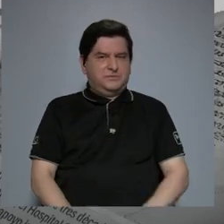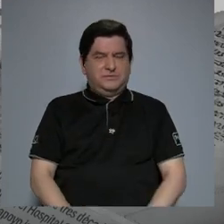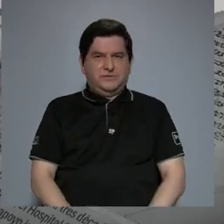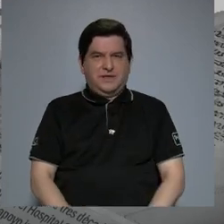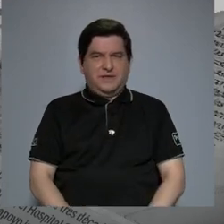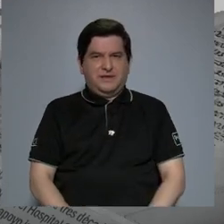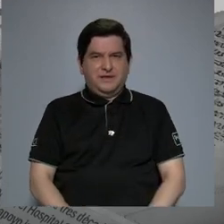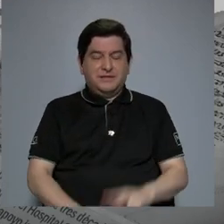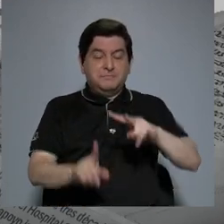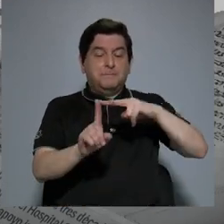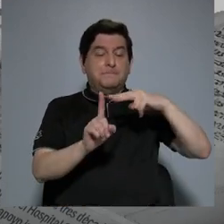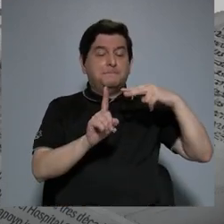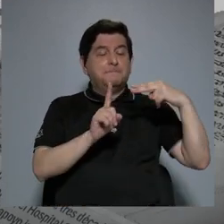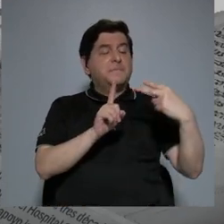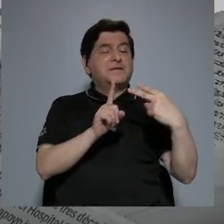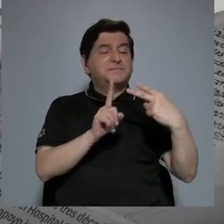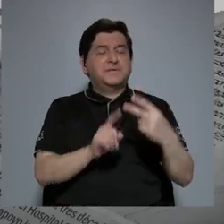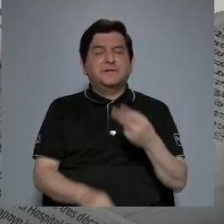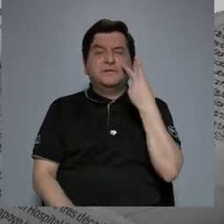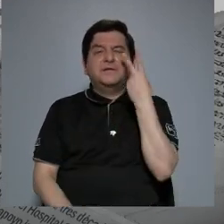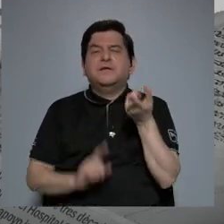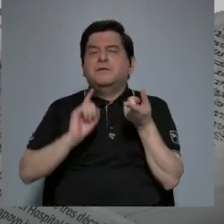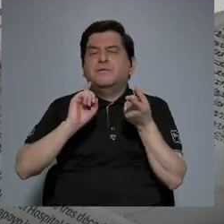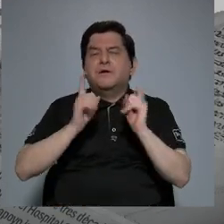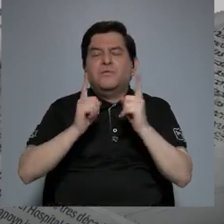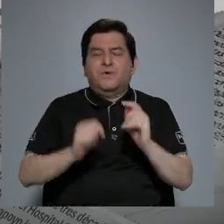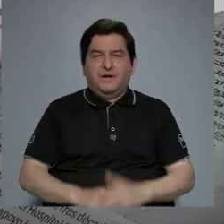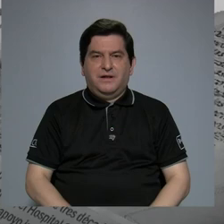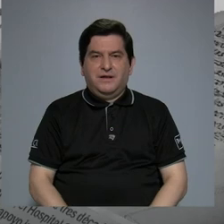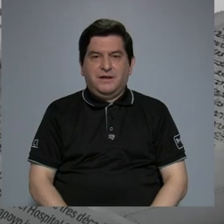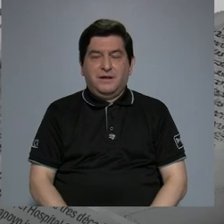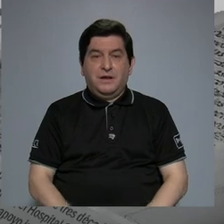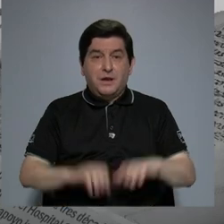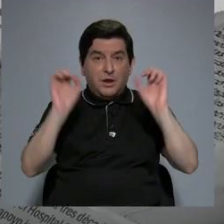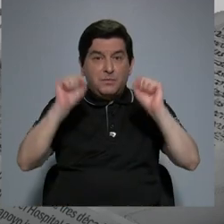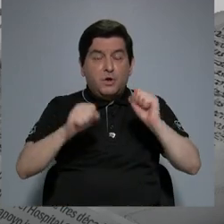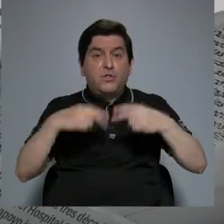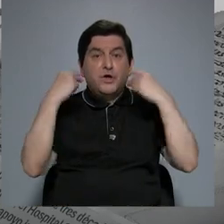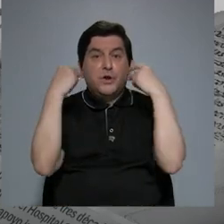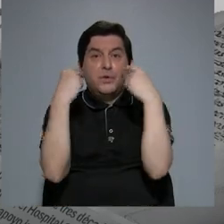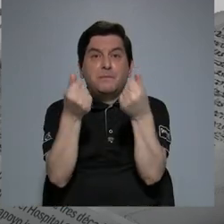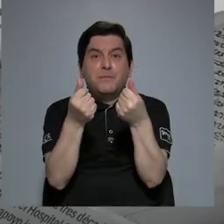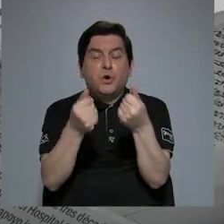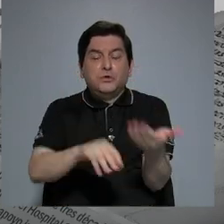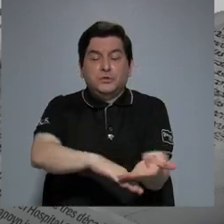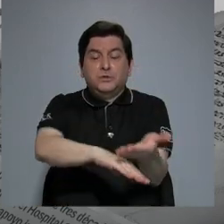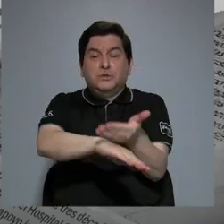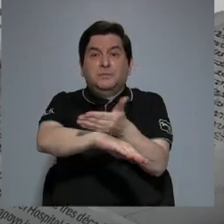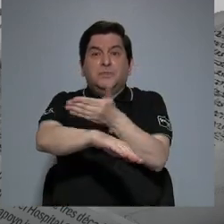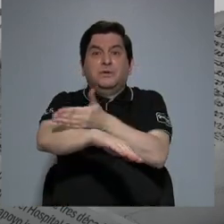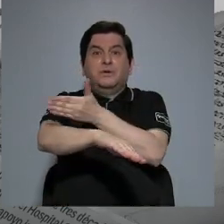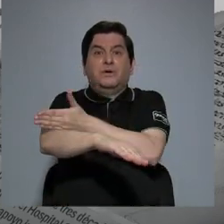¿qué perspectivas le ve usted a que podamos salir pronto, mejorar?